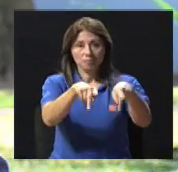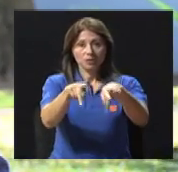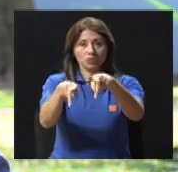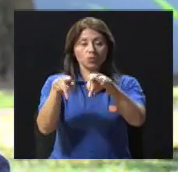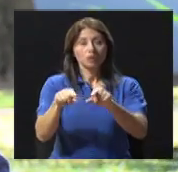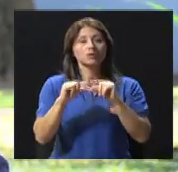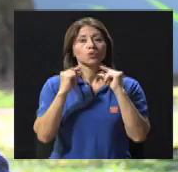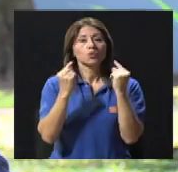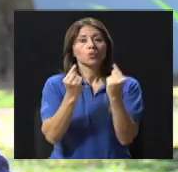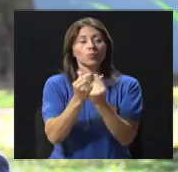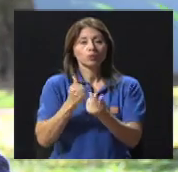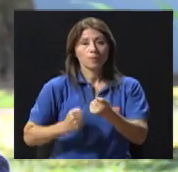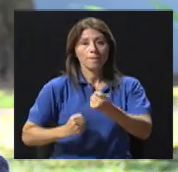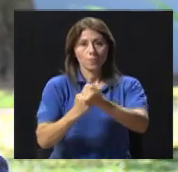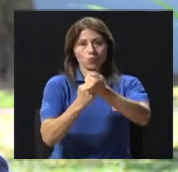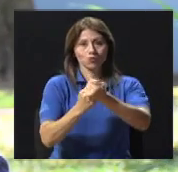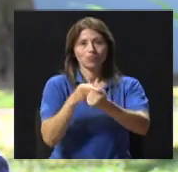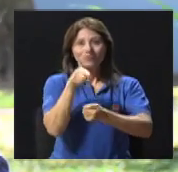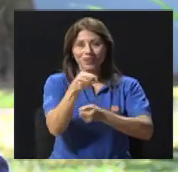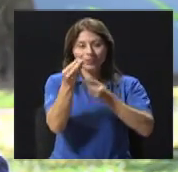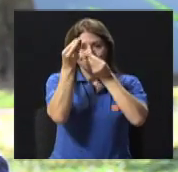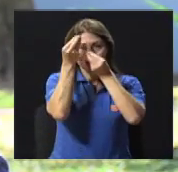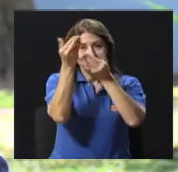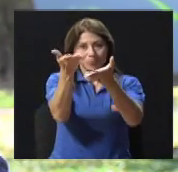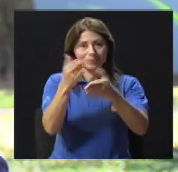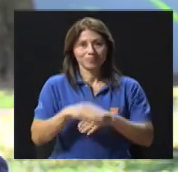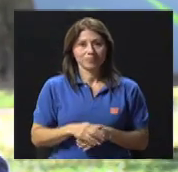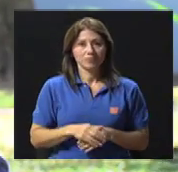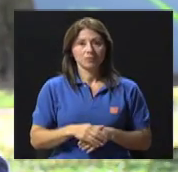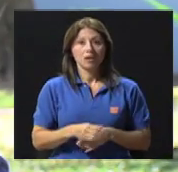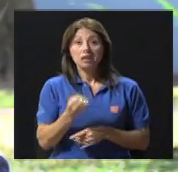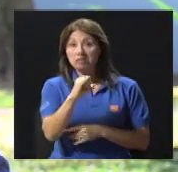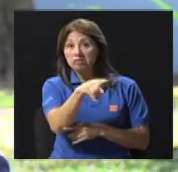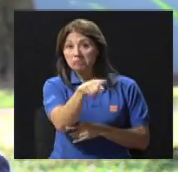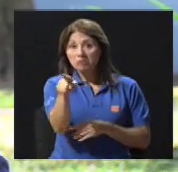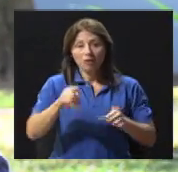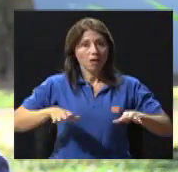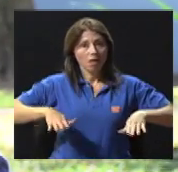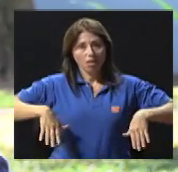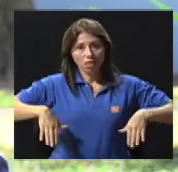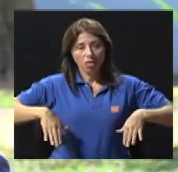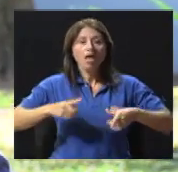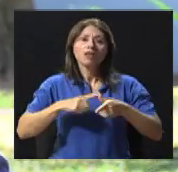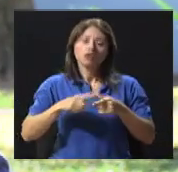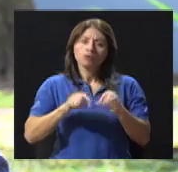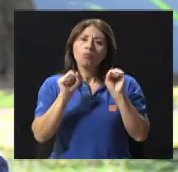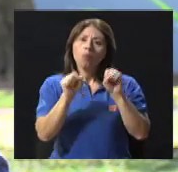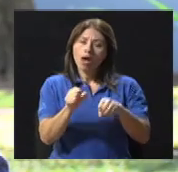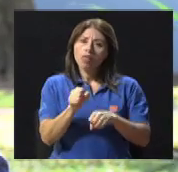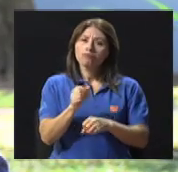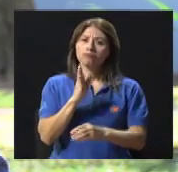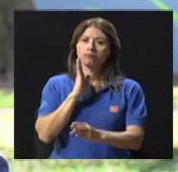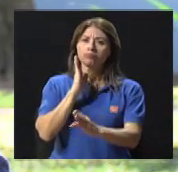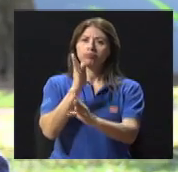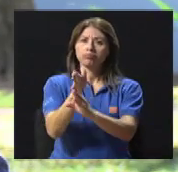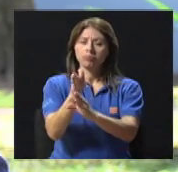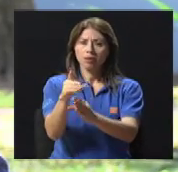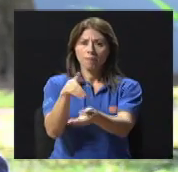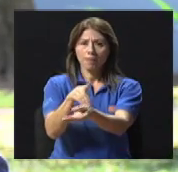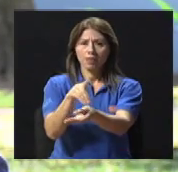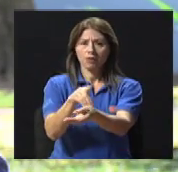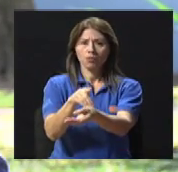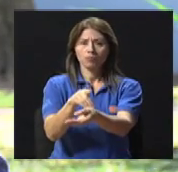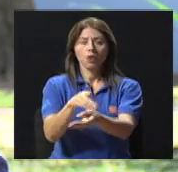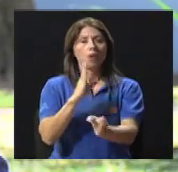información. Si no se pudiera porque no hay acceso a eso, puede ser hablar con el médico, hablar con la